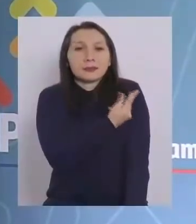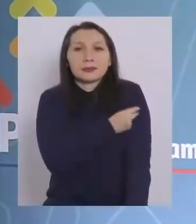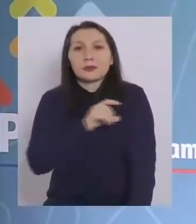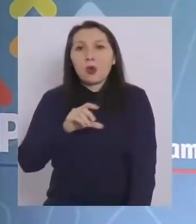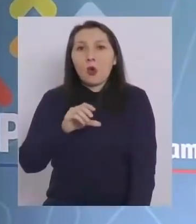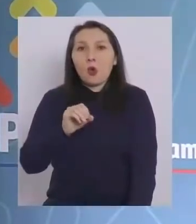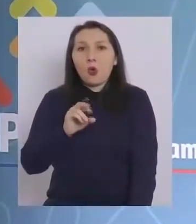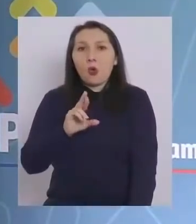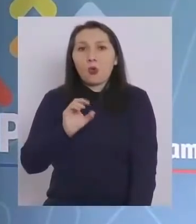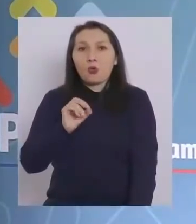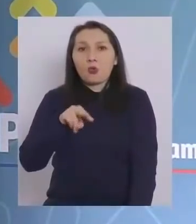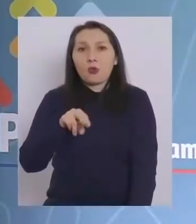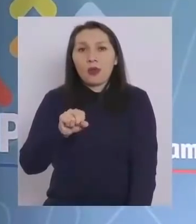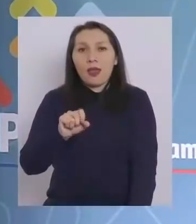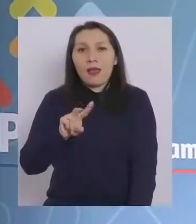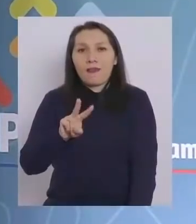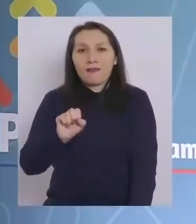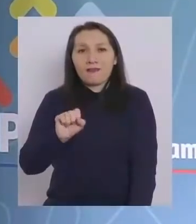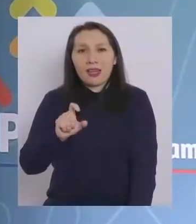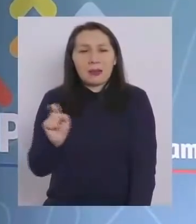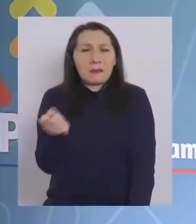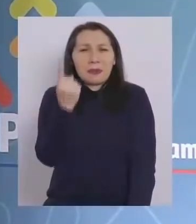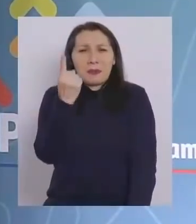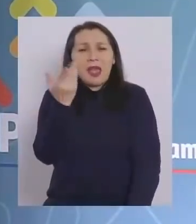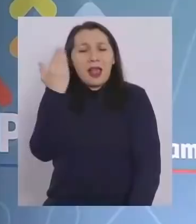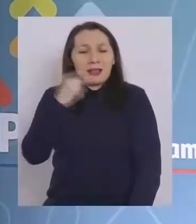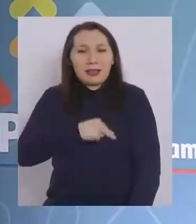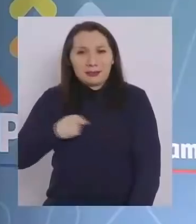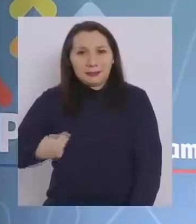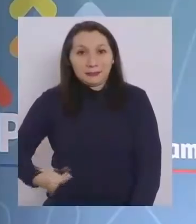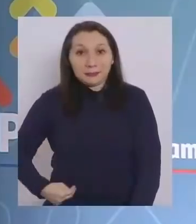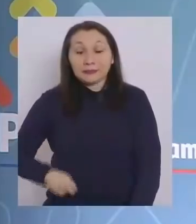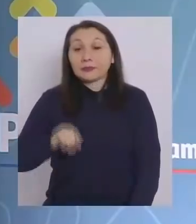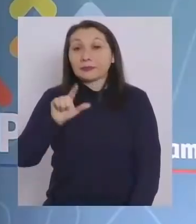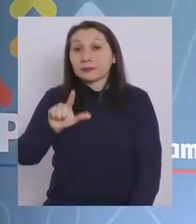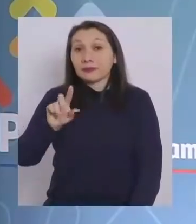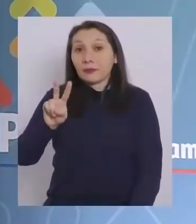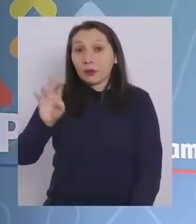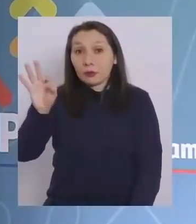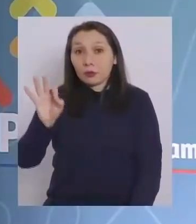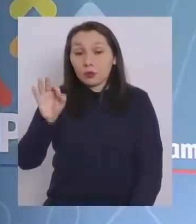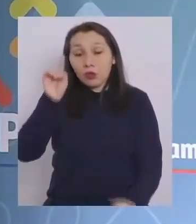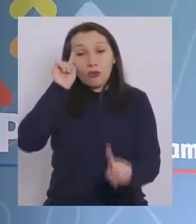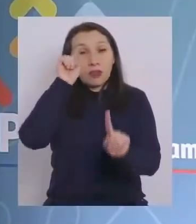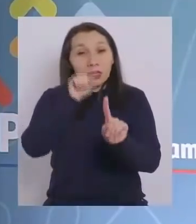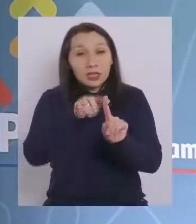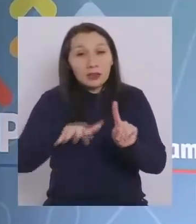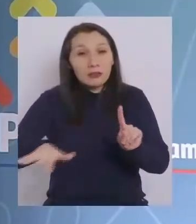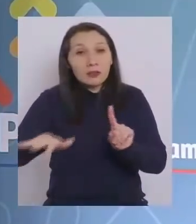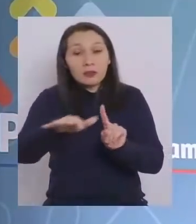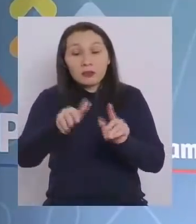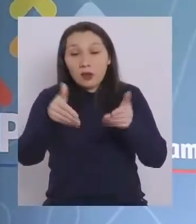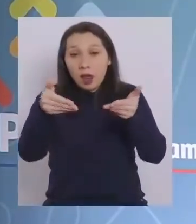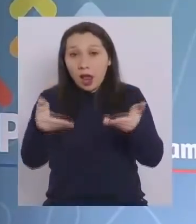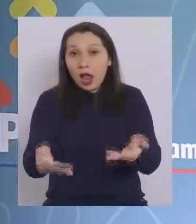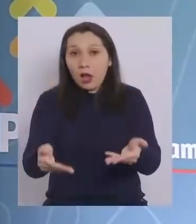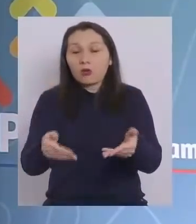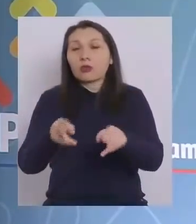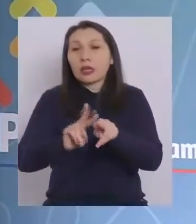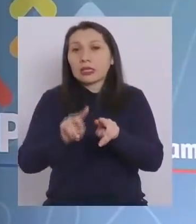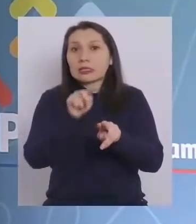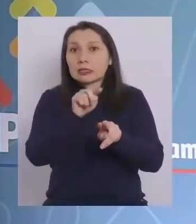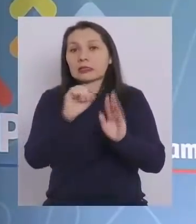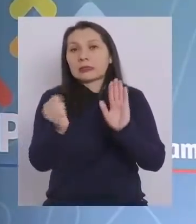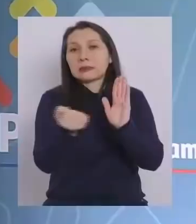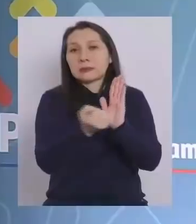han sido los primeros en hacerlo. Además, el 72% de la población objetiva vacunada, hasta el momento, lo ha hecho